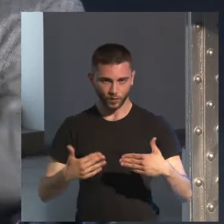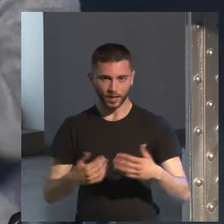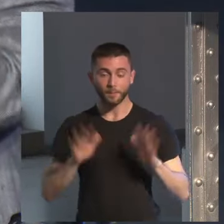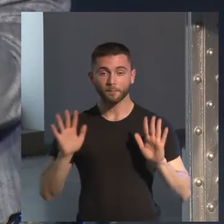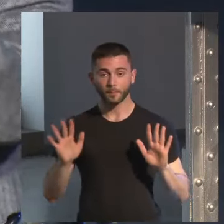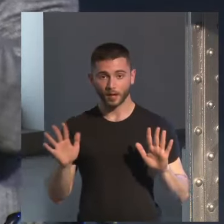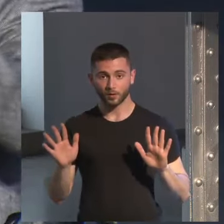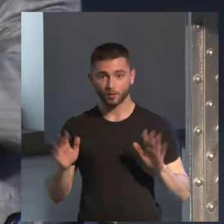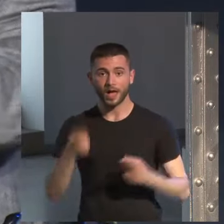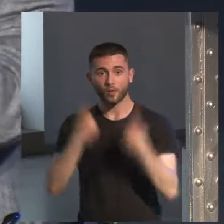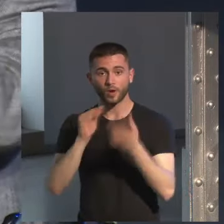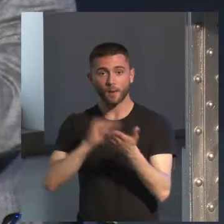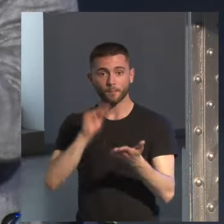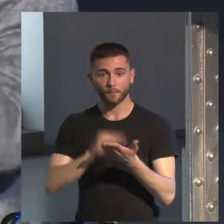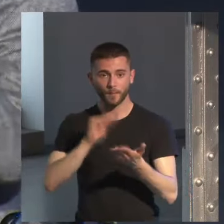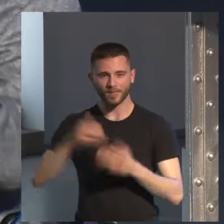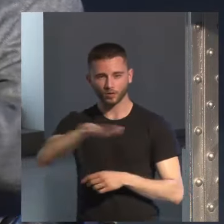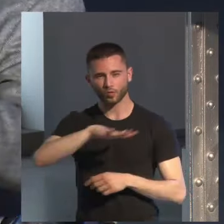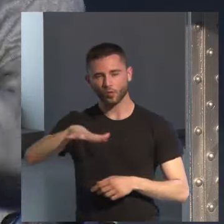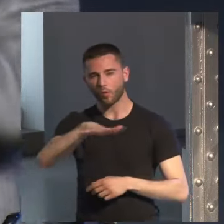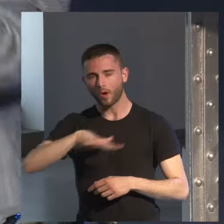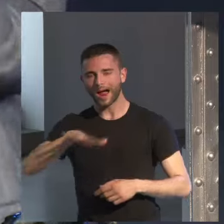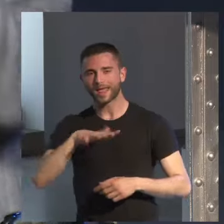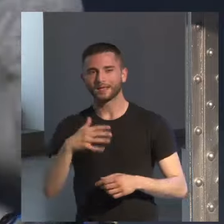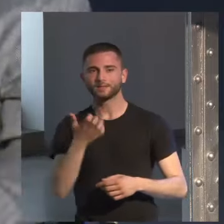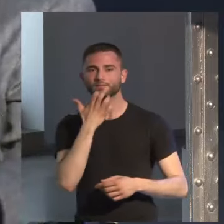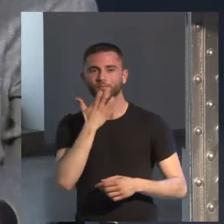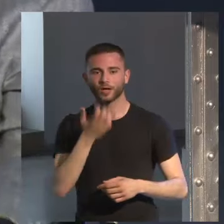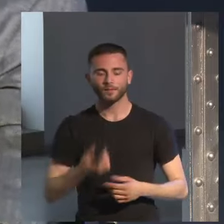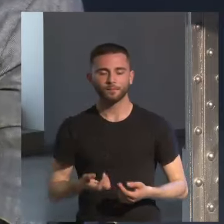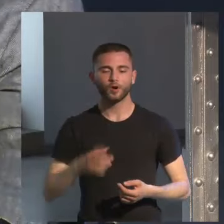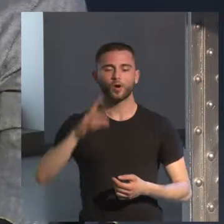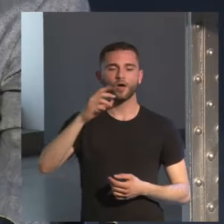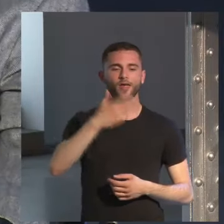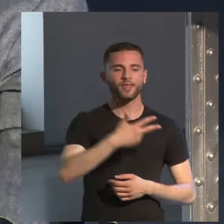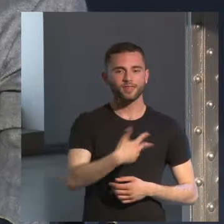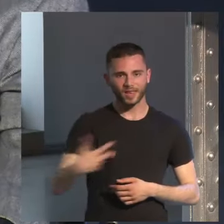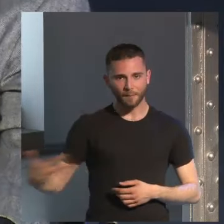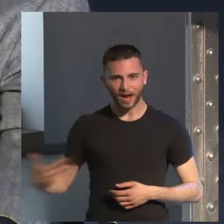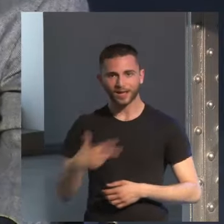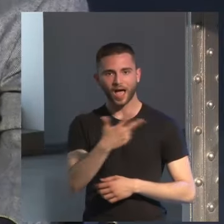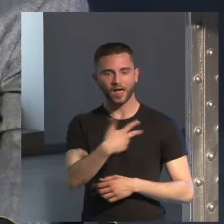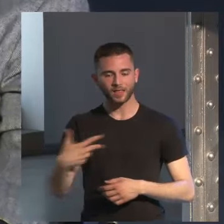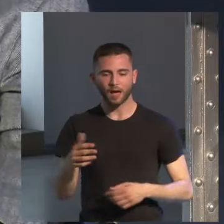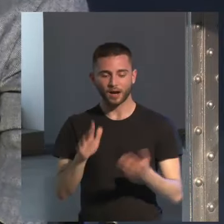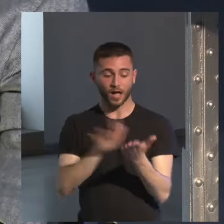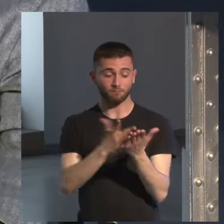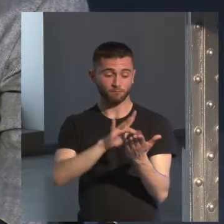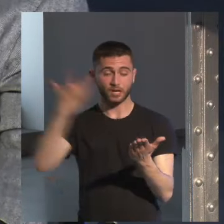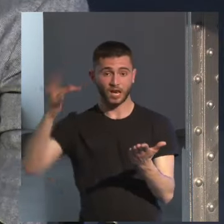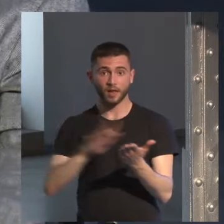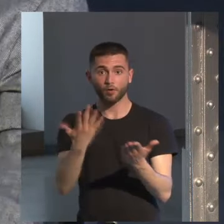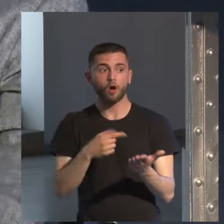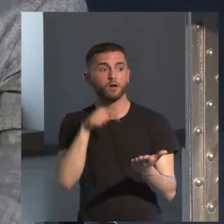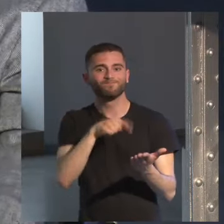pero a veces estás en lugares que son en Dinamarca se te acaba el libro que estás leyendo y